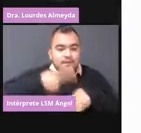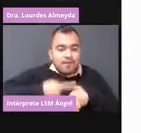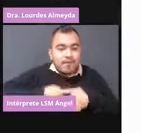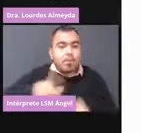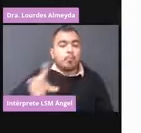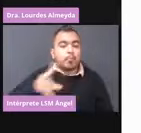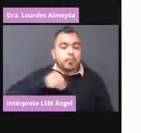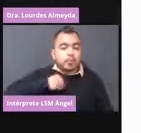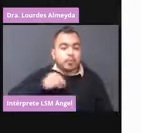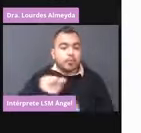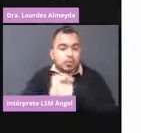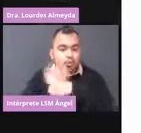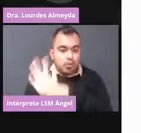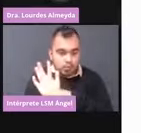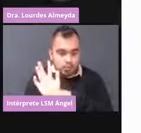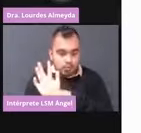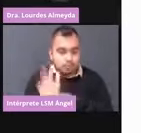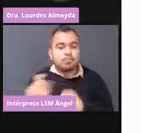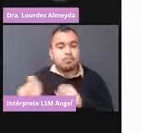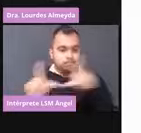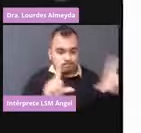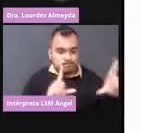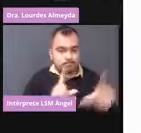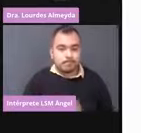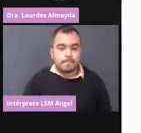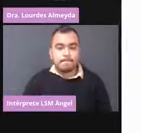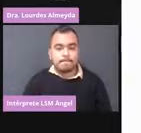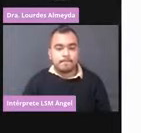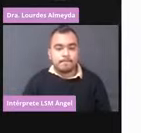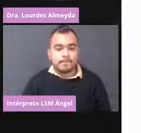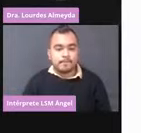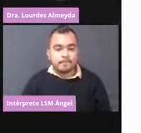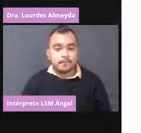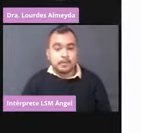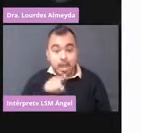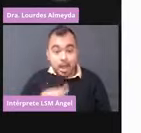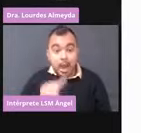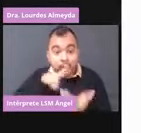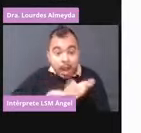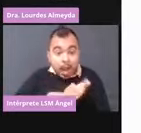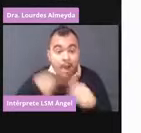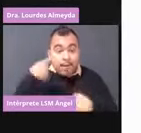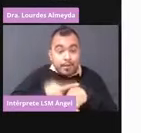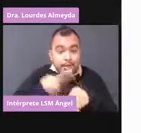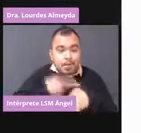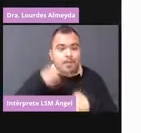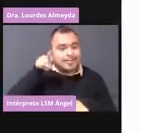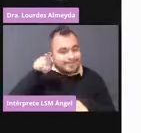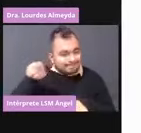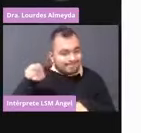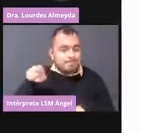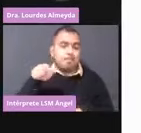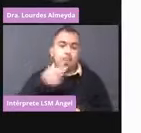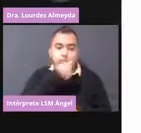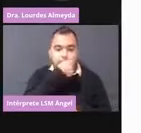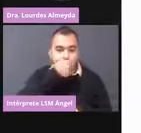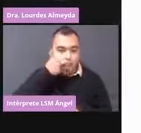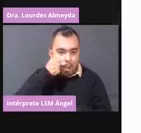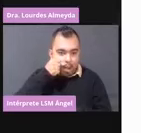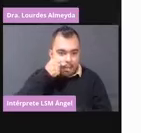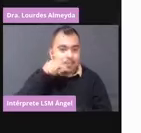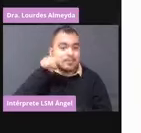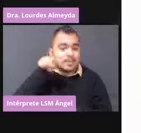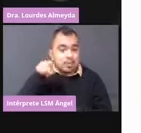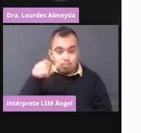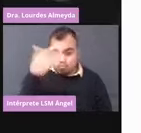La próxima. Esta es la situación de la enfermedad en Benito Juárez. En este momento, ustedes conocen